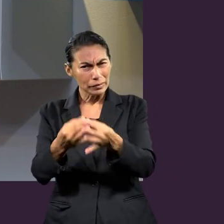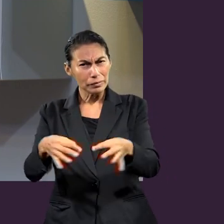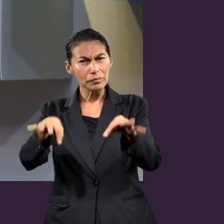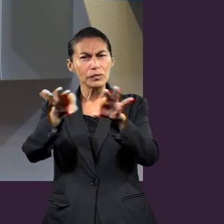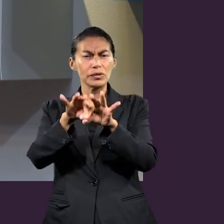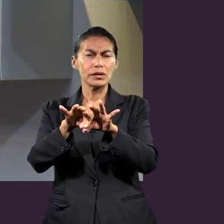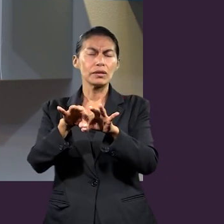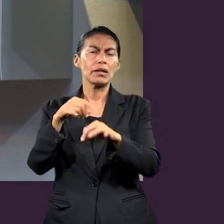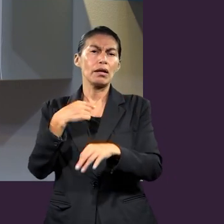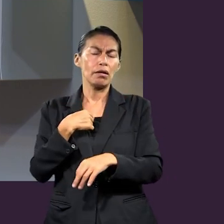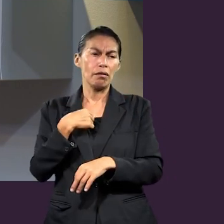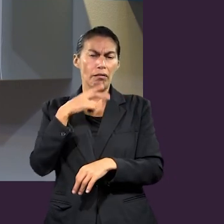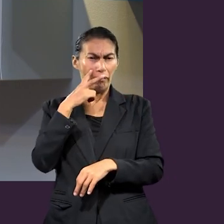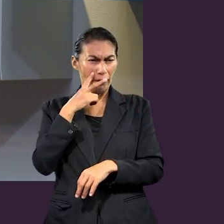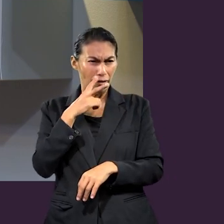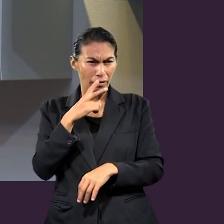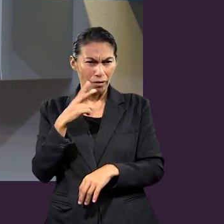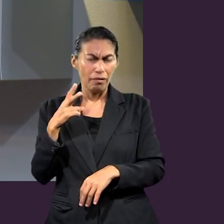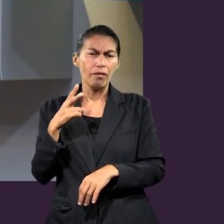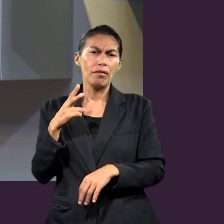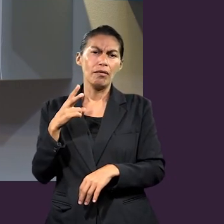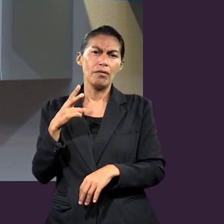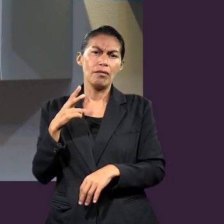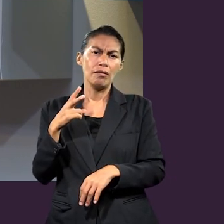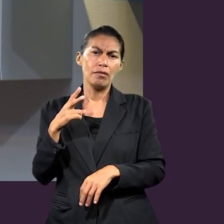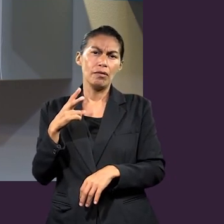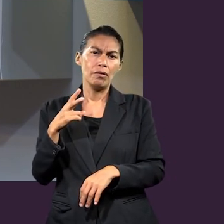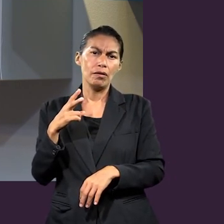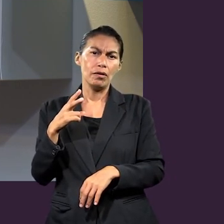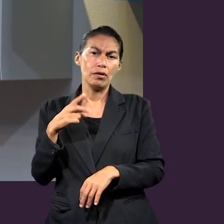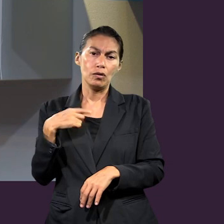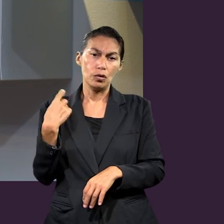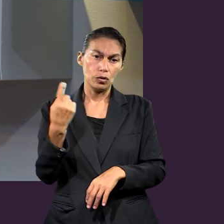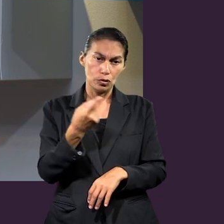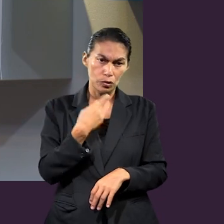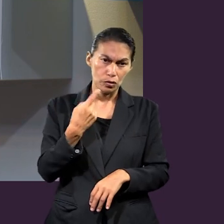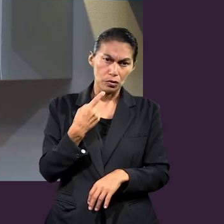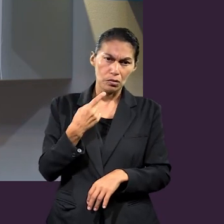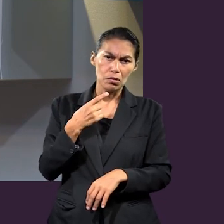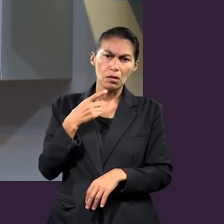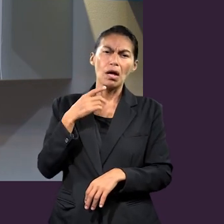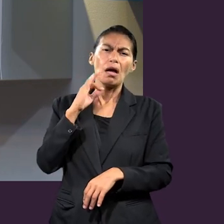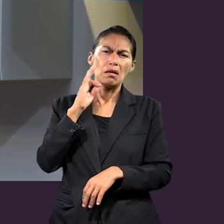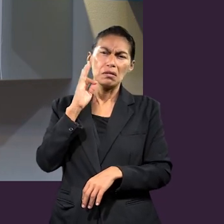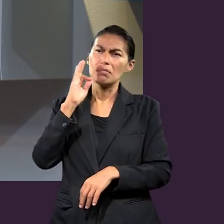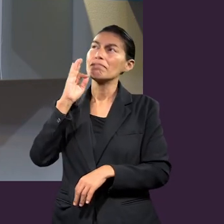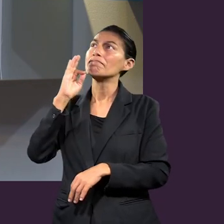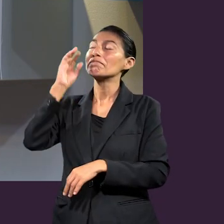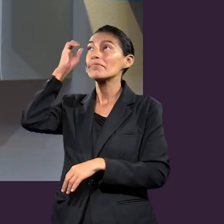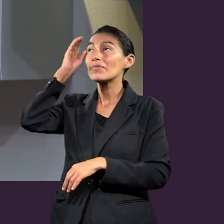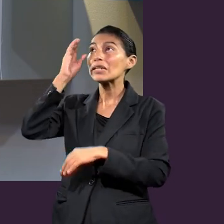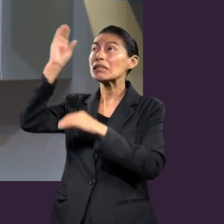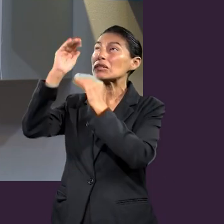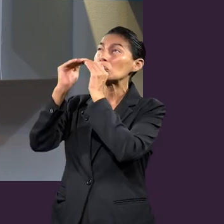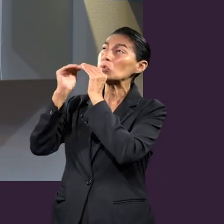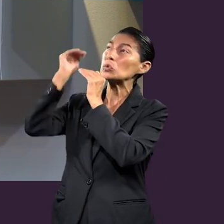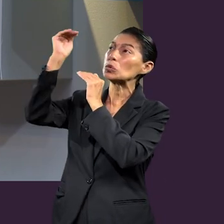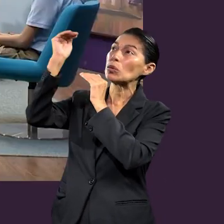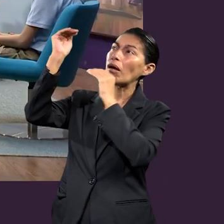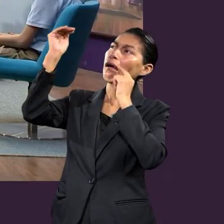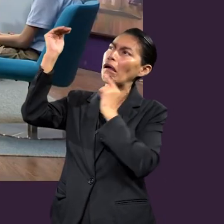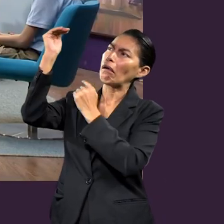que yo he notado es que debemos aceptar y estar debajo de Cristo.